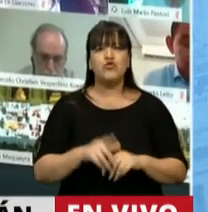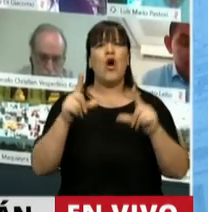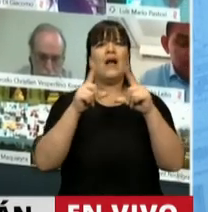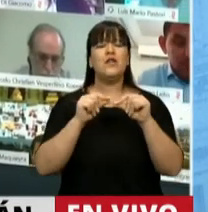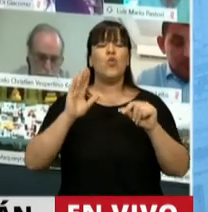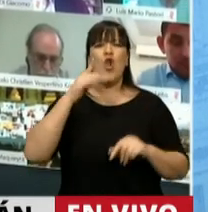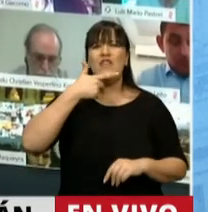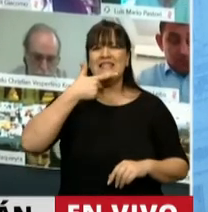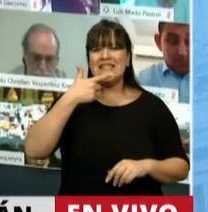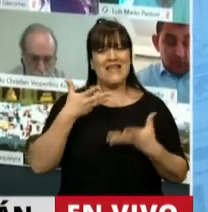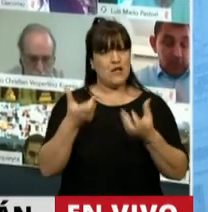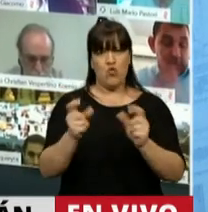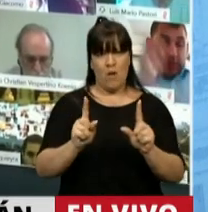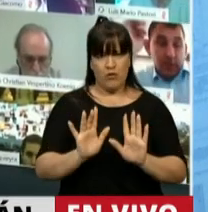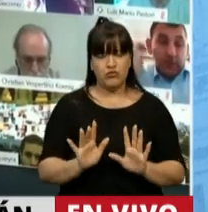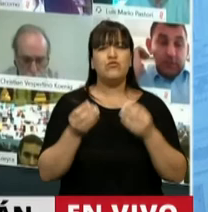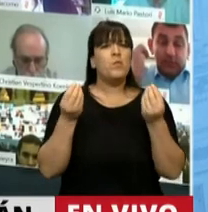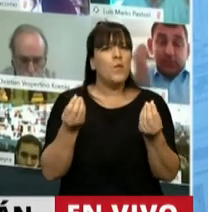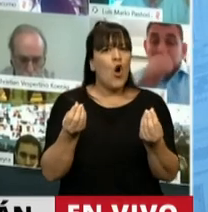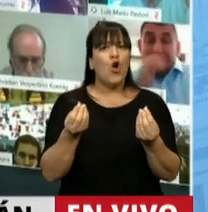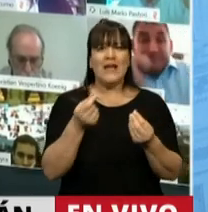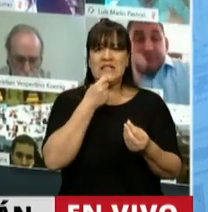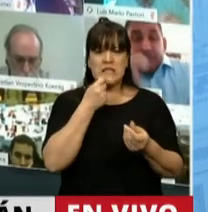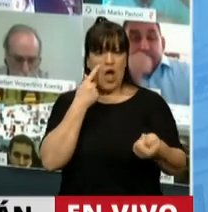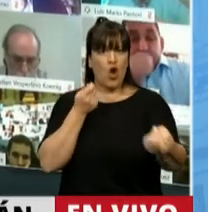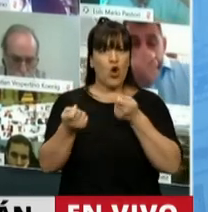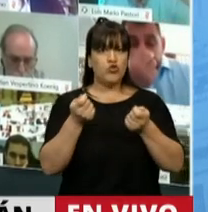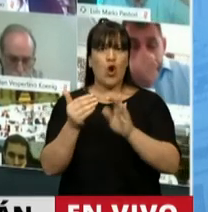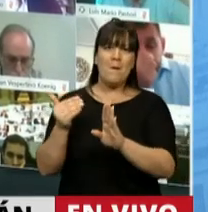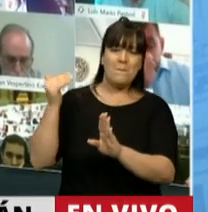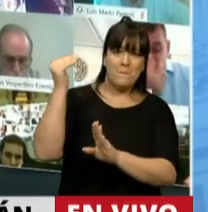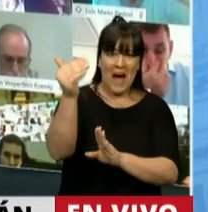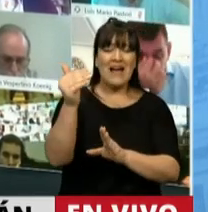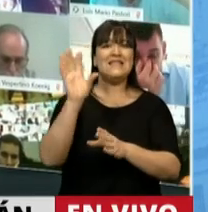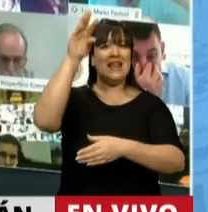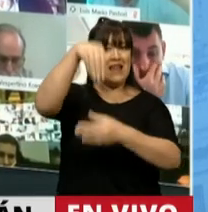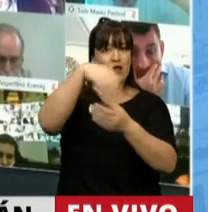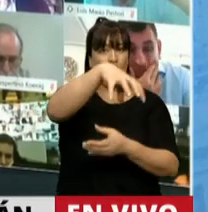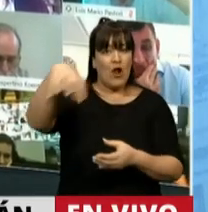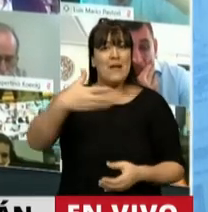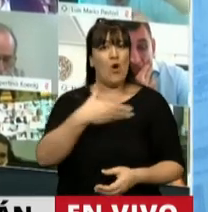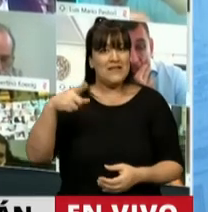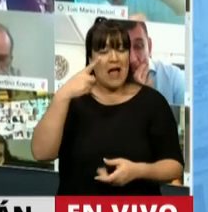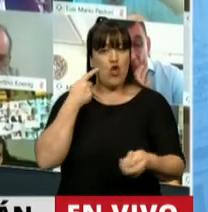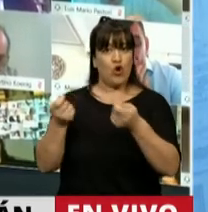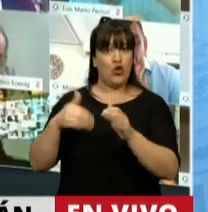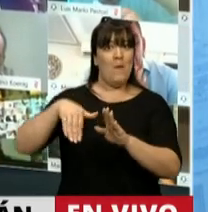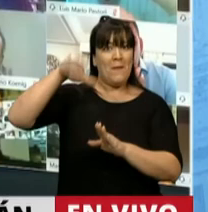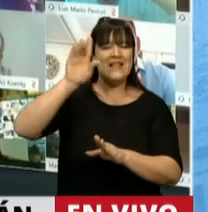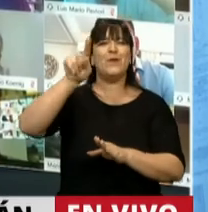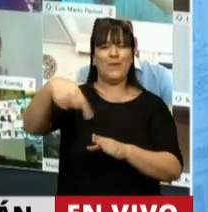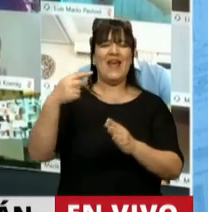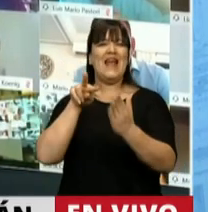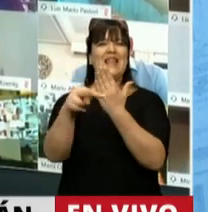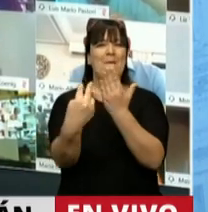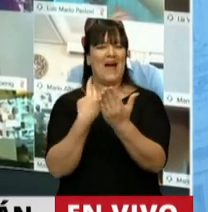artículo 17, porque me parece que cuanto más control tengamos dentro de los organismos del Estado, mayor transparencia vamos